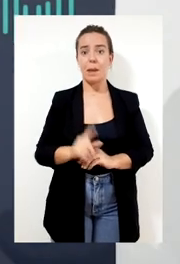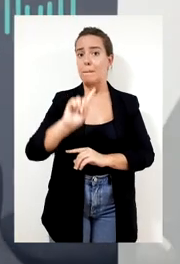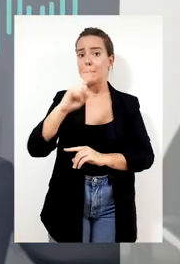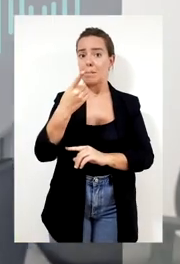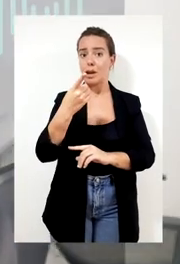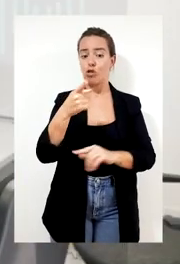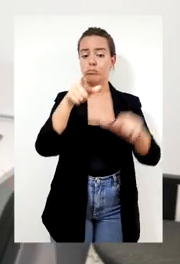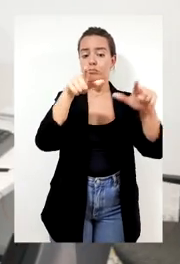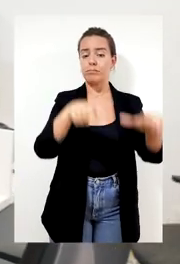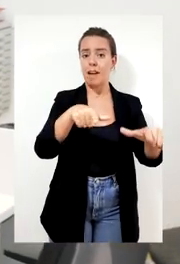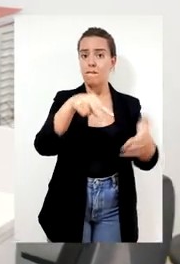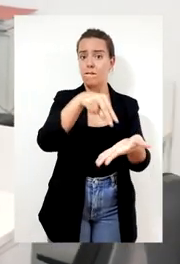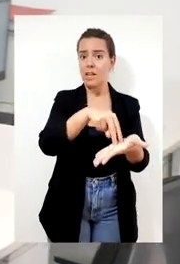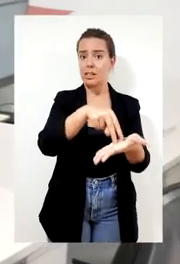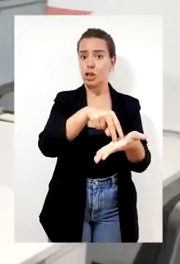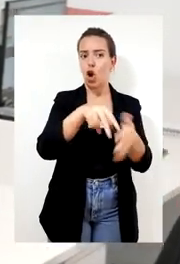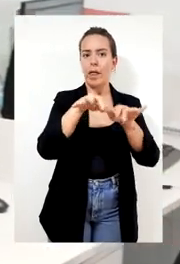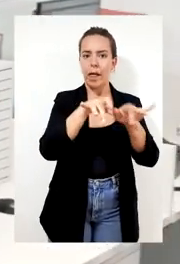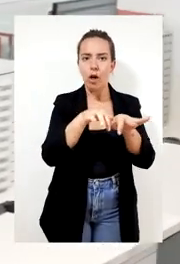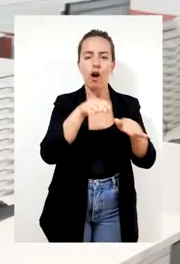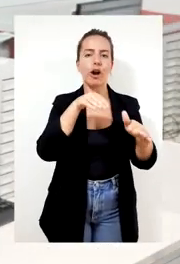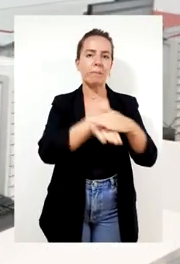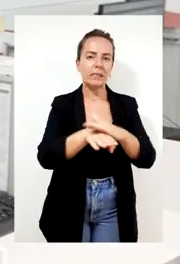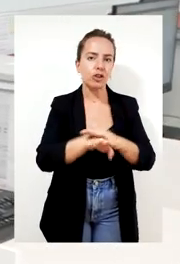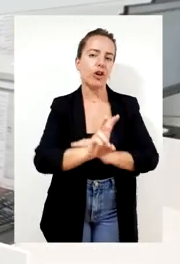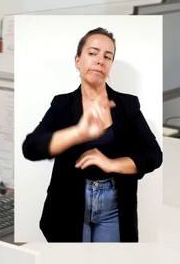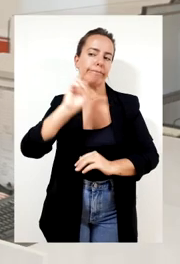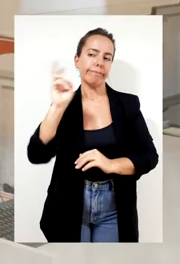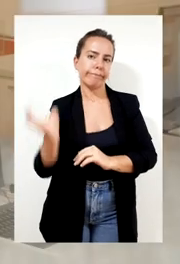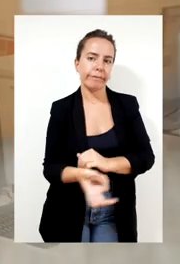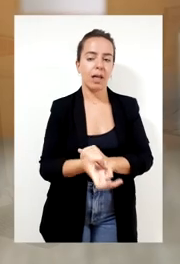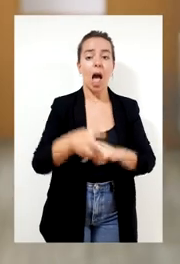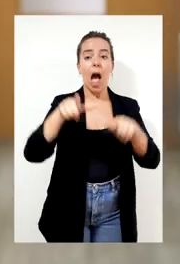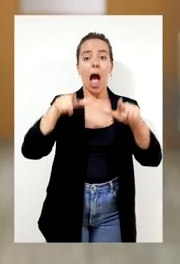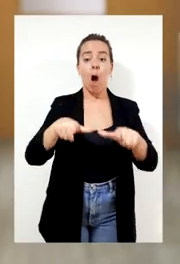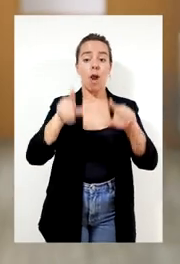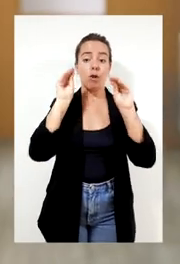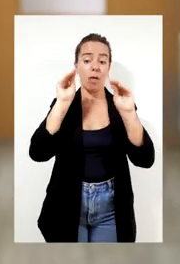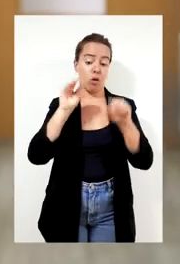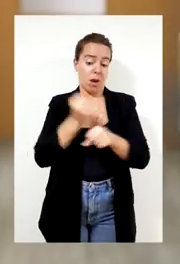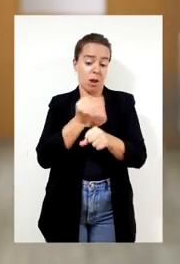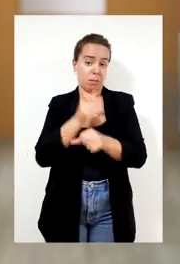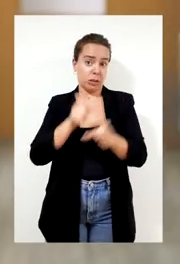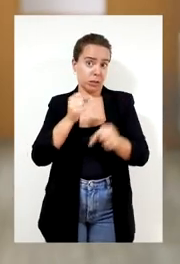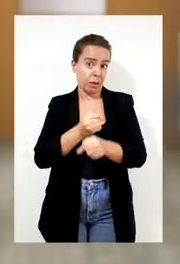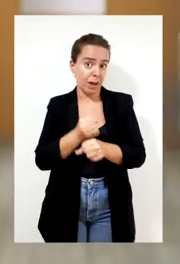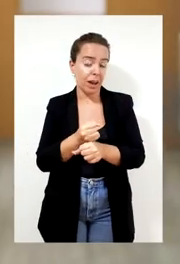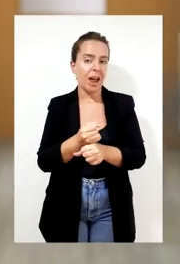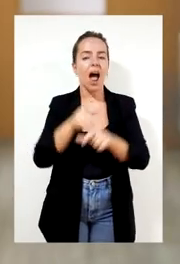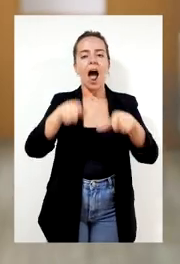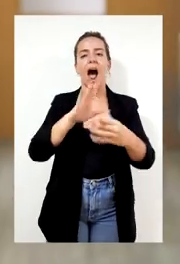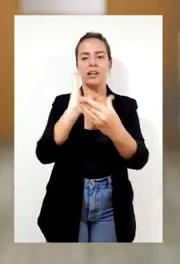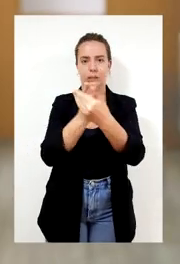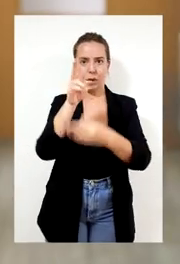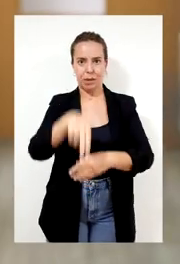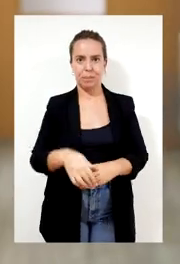En primer lugar, se habilitó un local físico con el equipamiento que se precisaba, un aula de información para el personal del ayuntamiento y